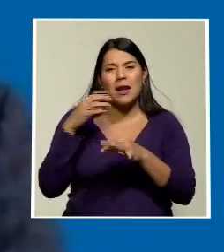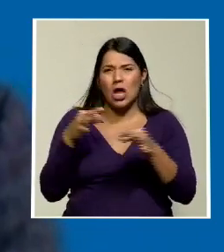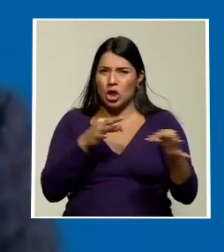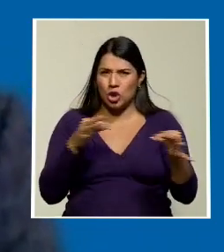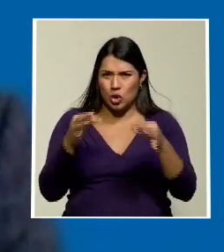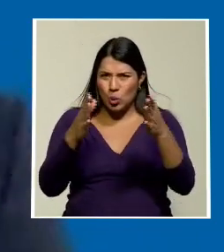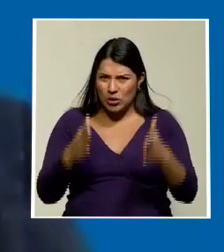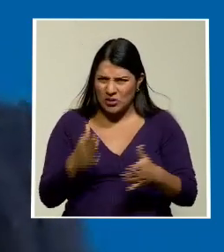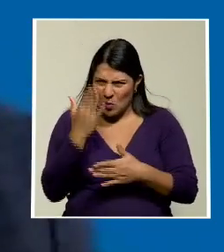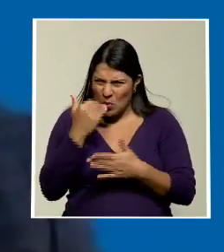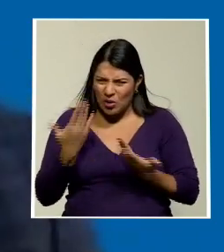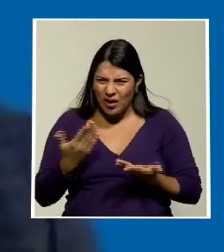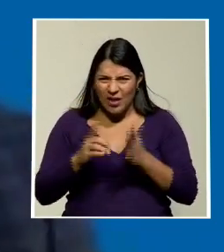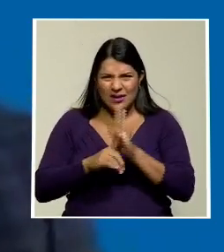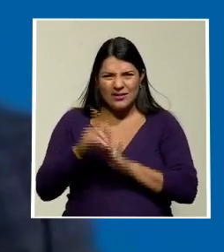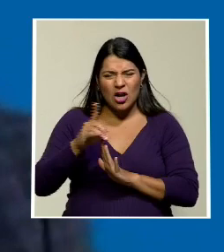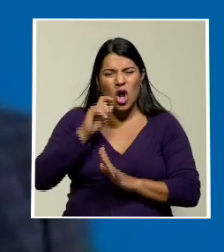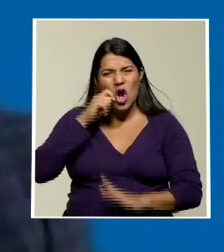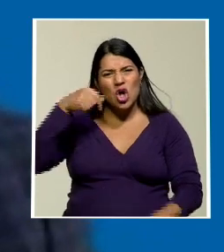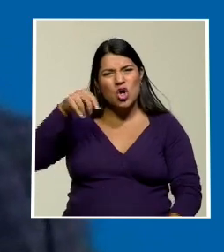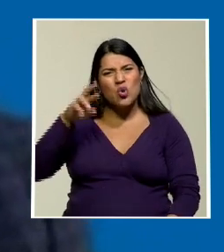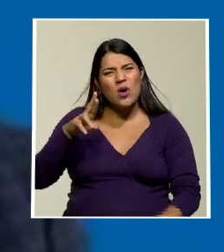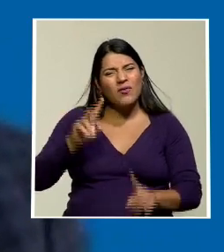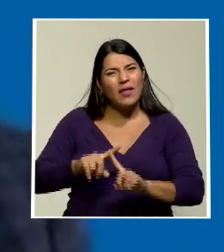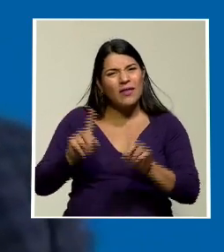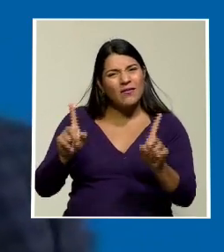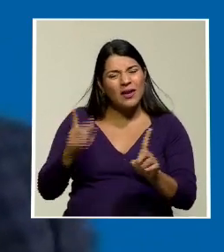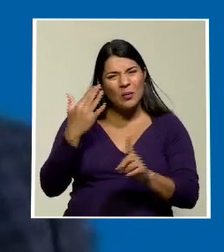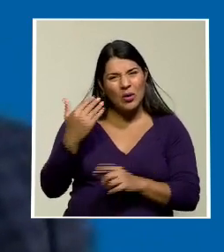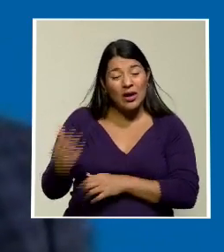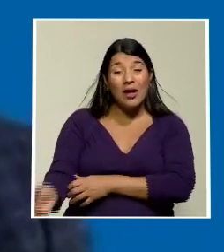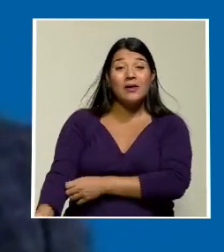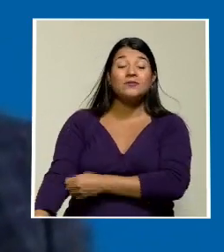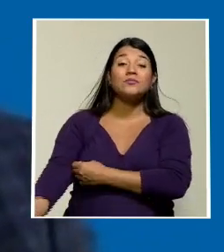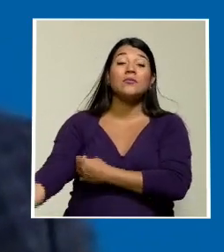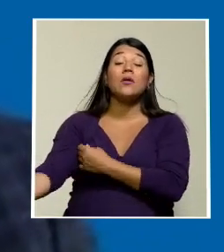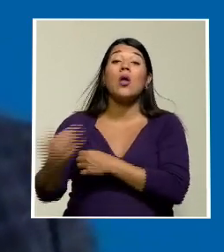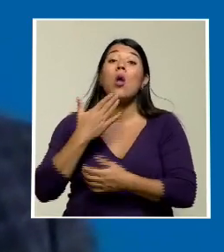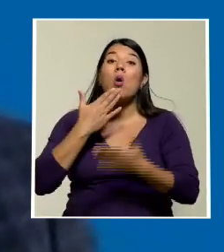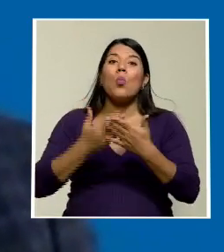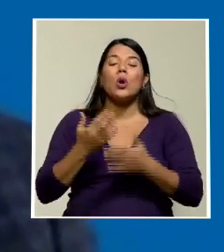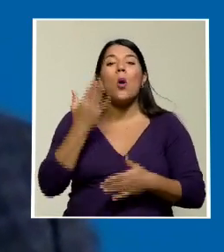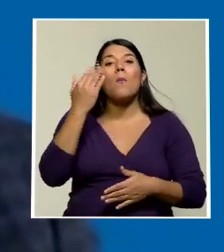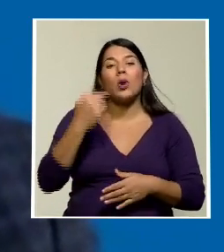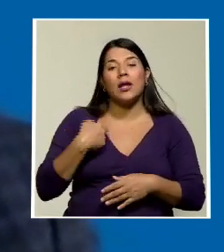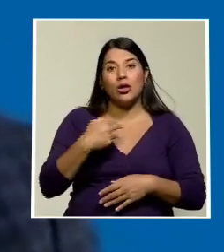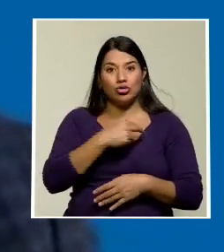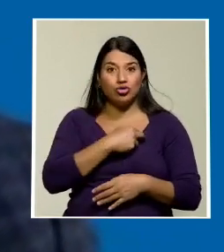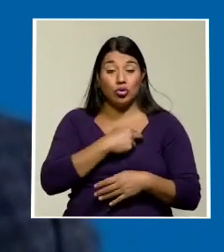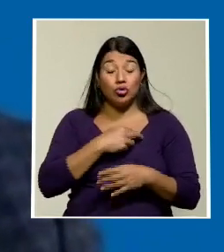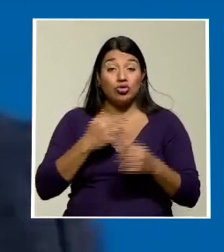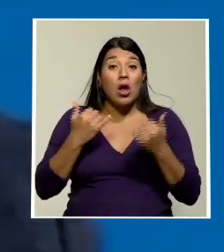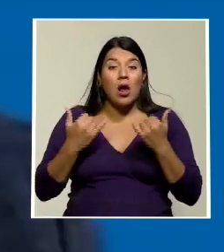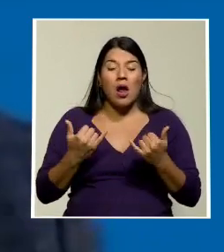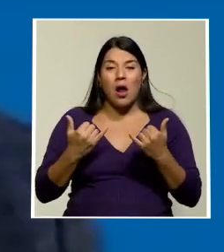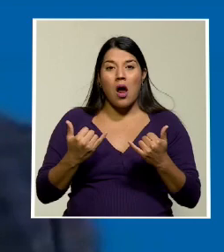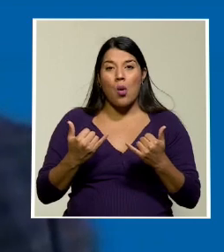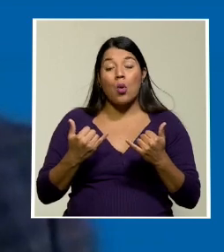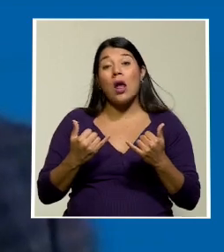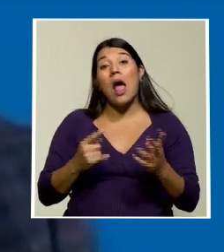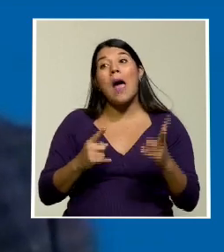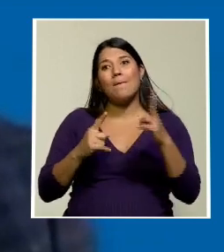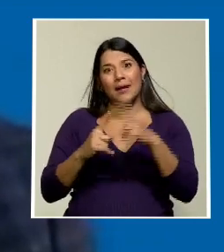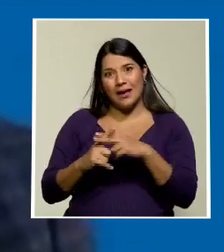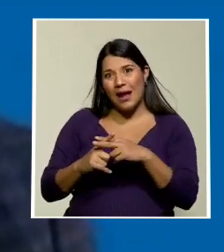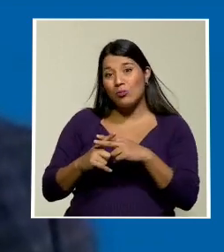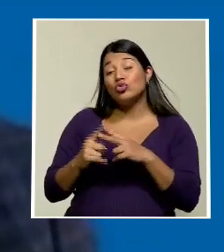por qué es que hay que generar un código QR diferente? Bueno, porque estamos implementando un modelo, que es el modelo